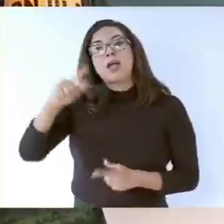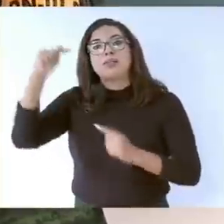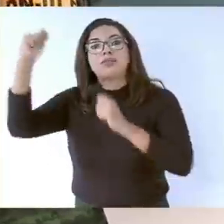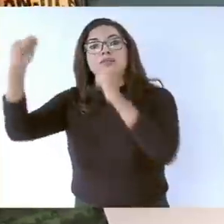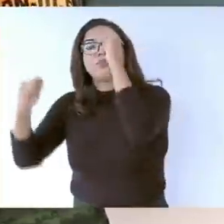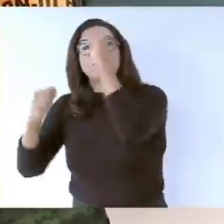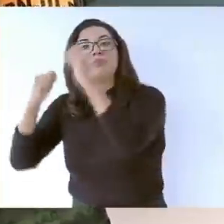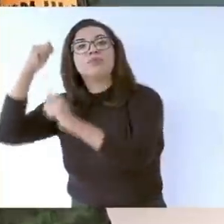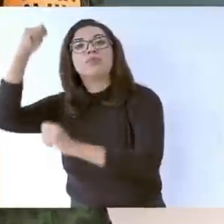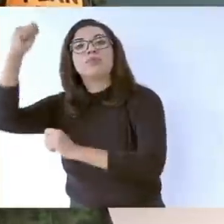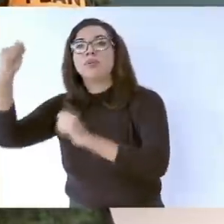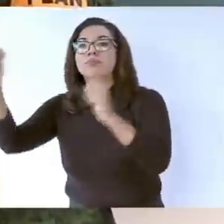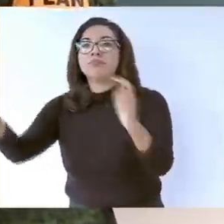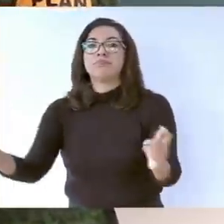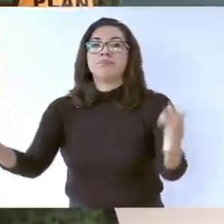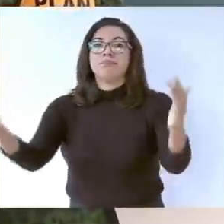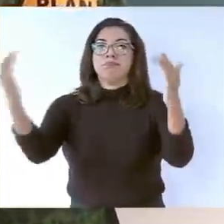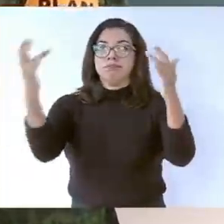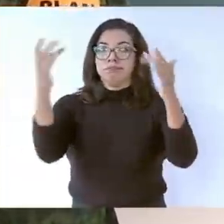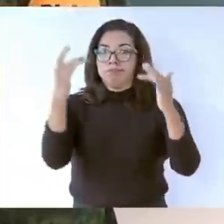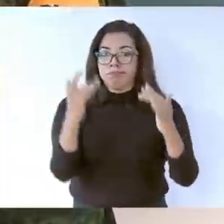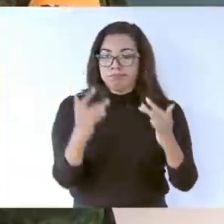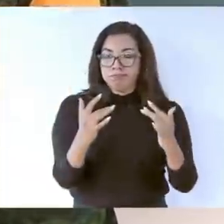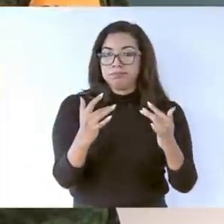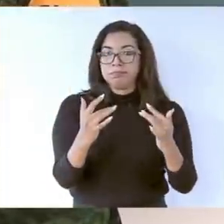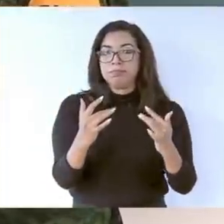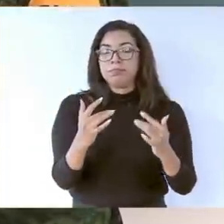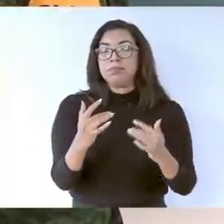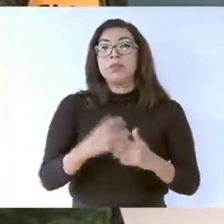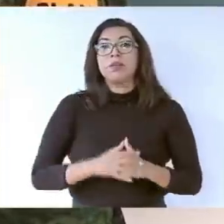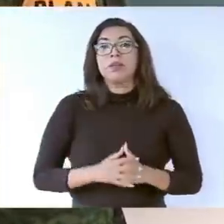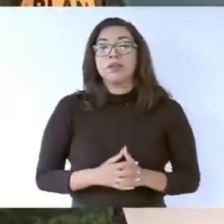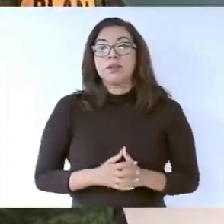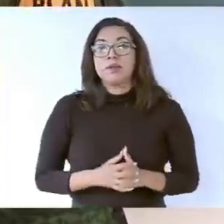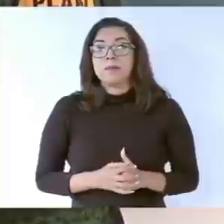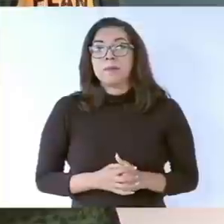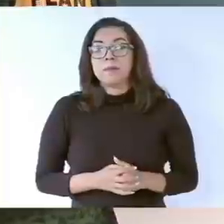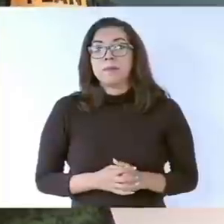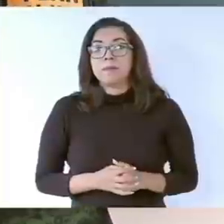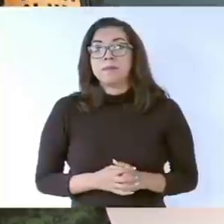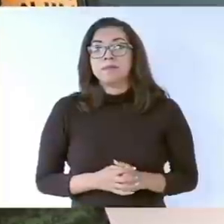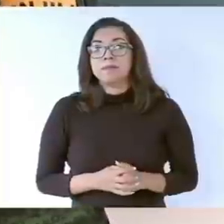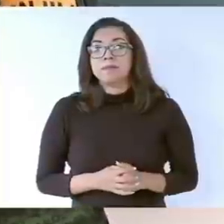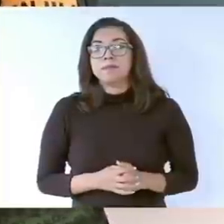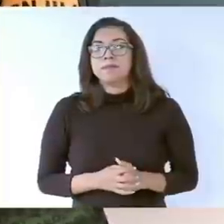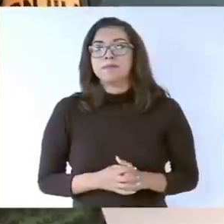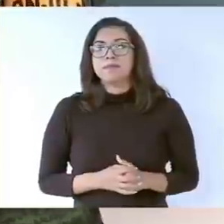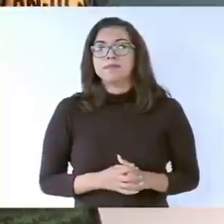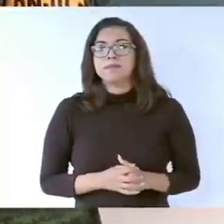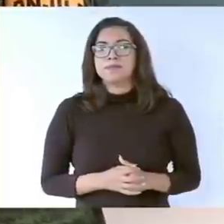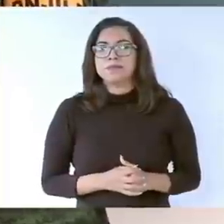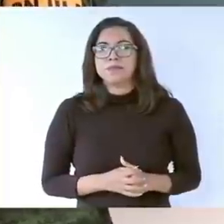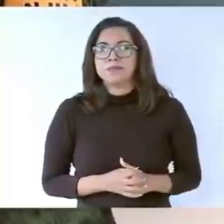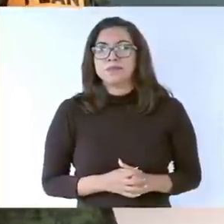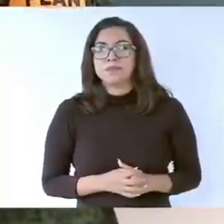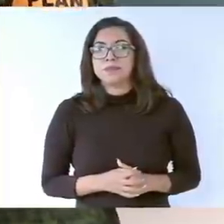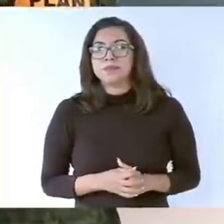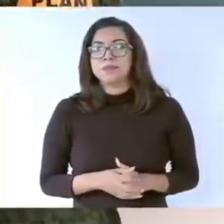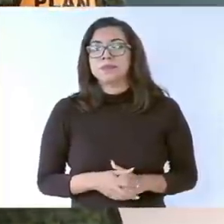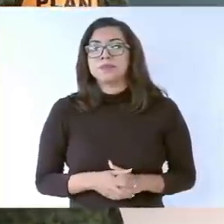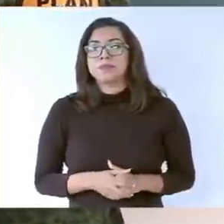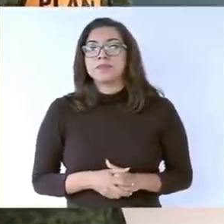permitirá reducir los niveles de ruido y vibración, gracias al sistema electromotriz y la